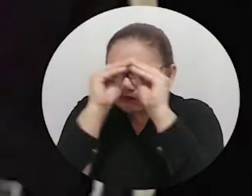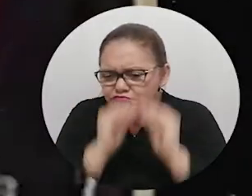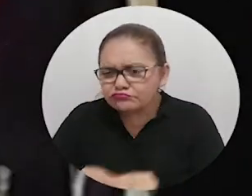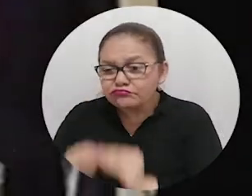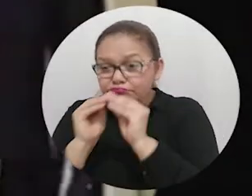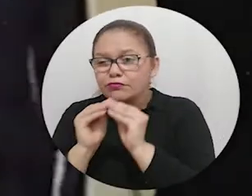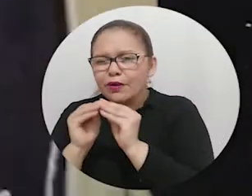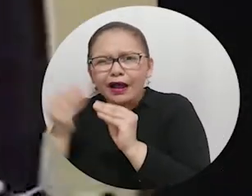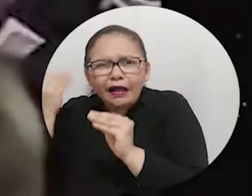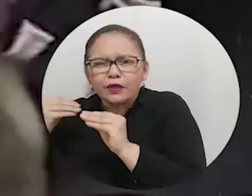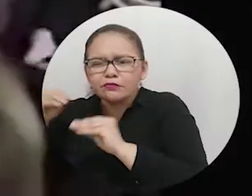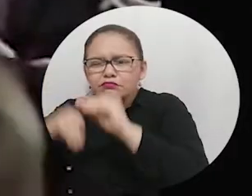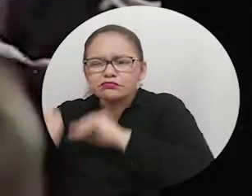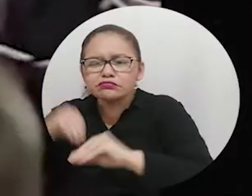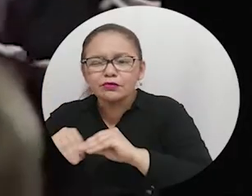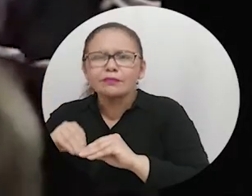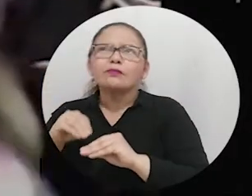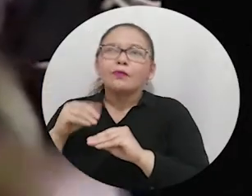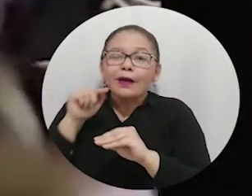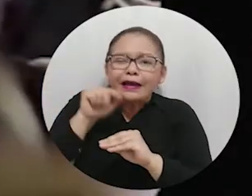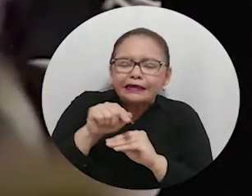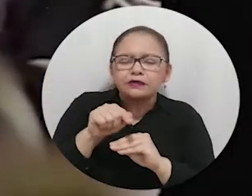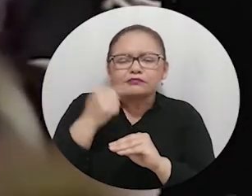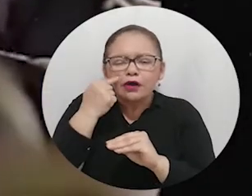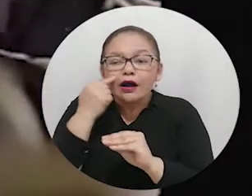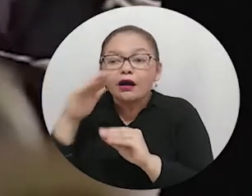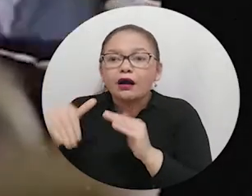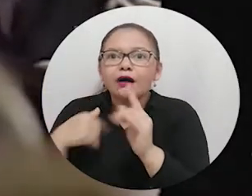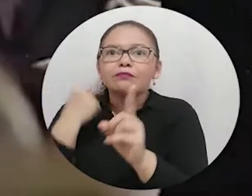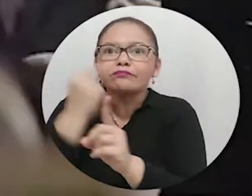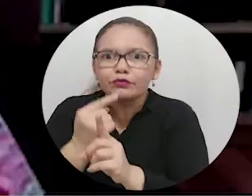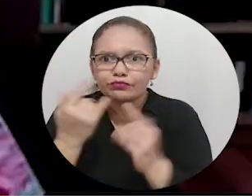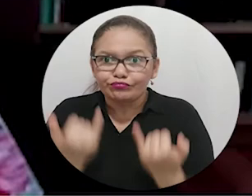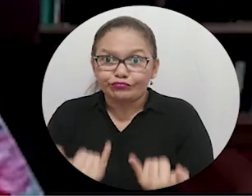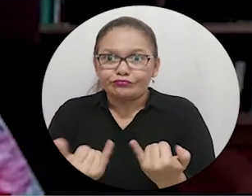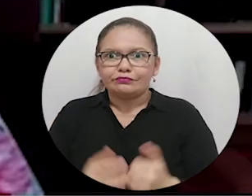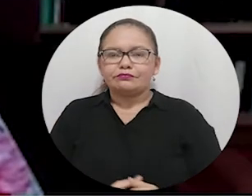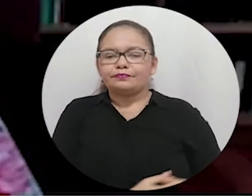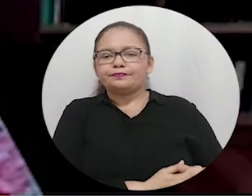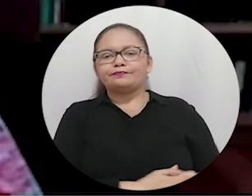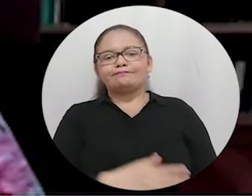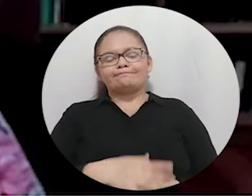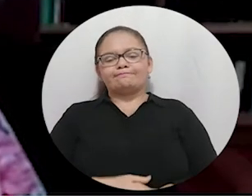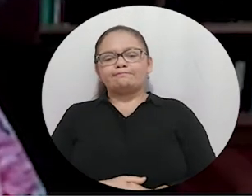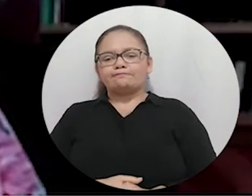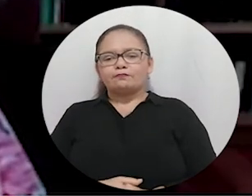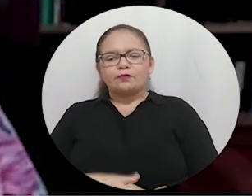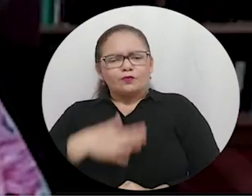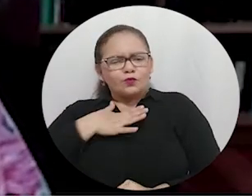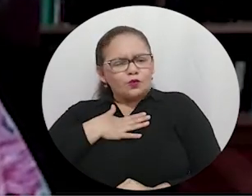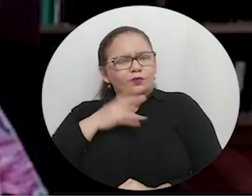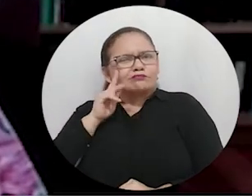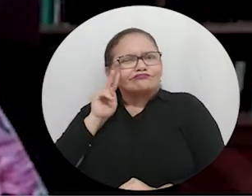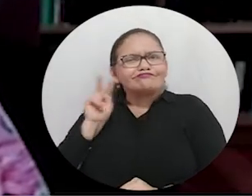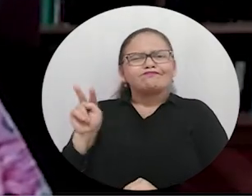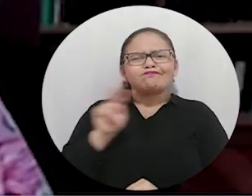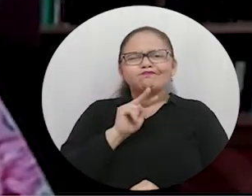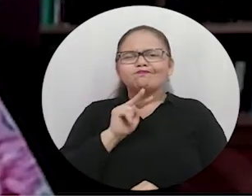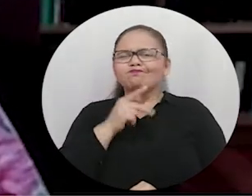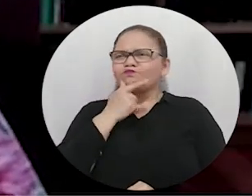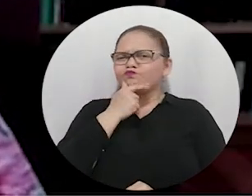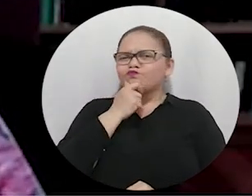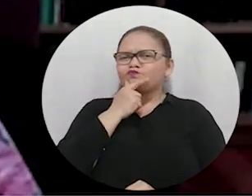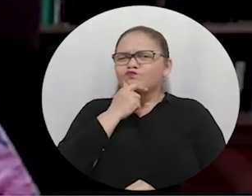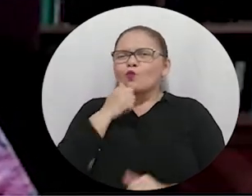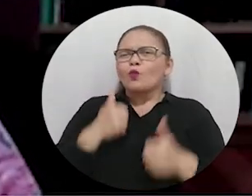acuerdos a los que llegamos en la Constituyente del año 91, se cumpla. Que estamos encontrando